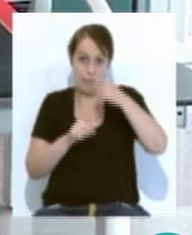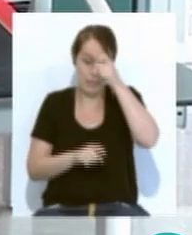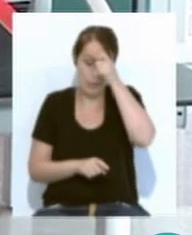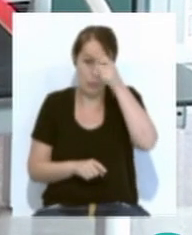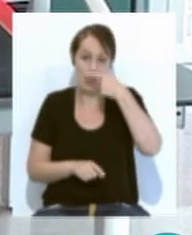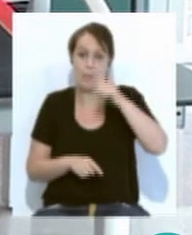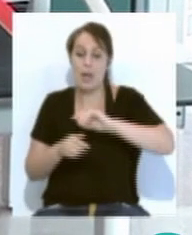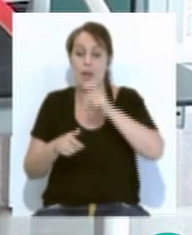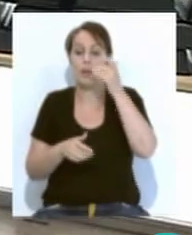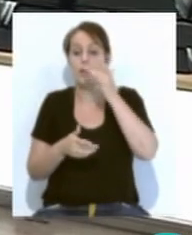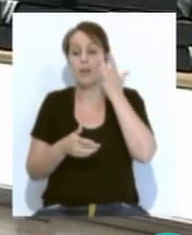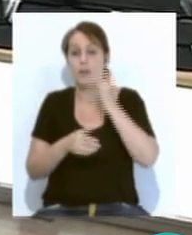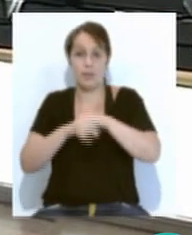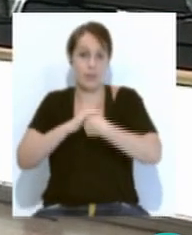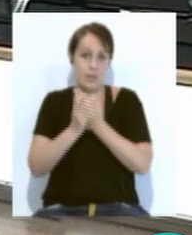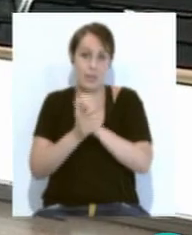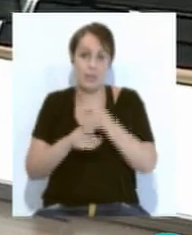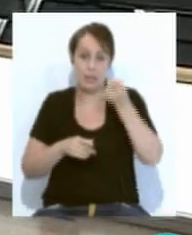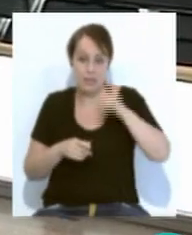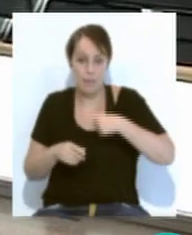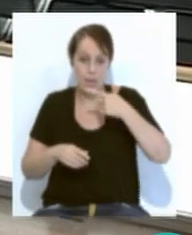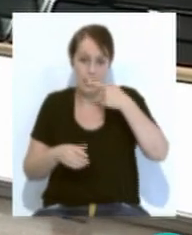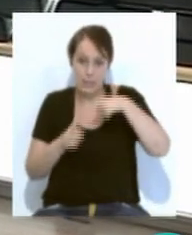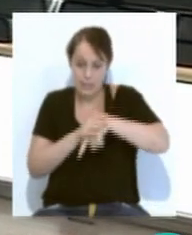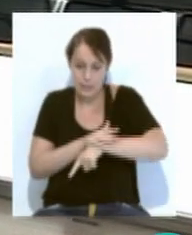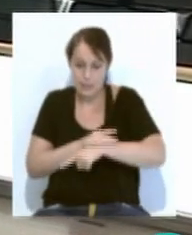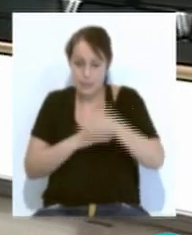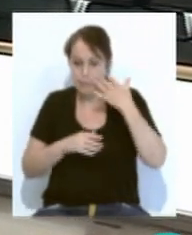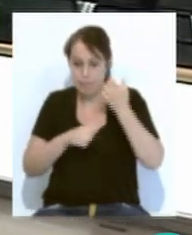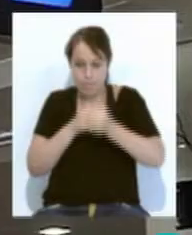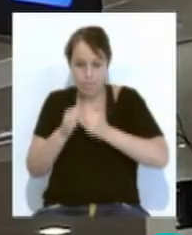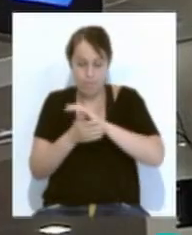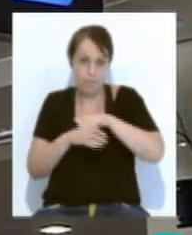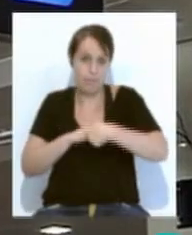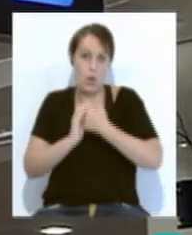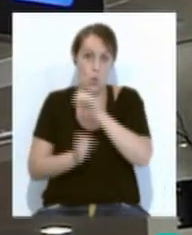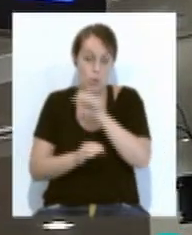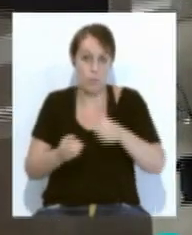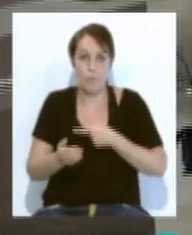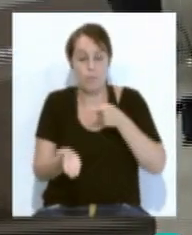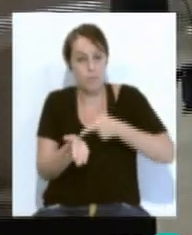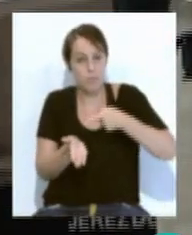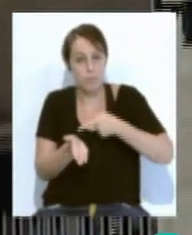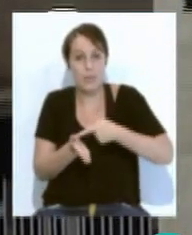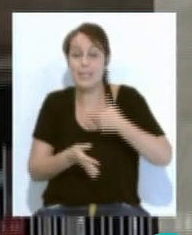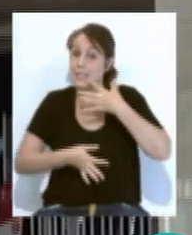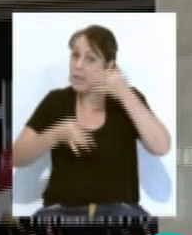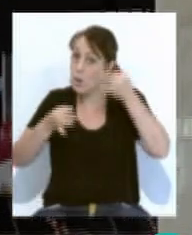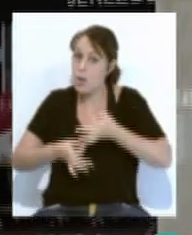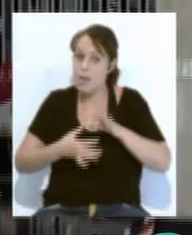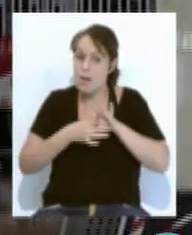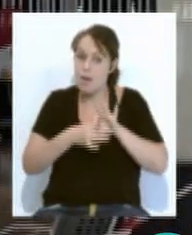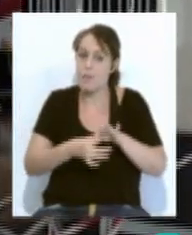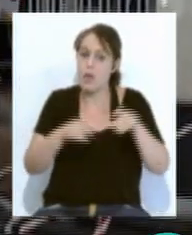instalación de geles o extremar la limpieza son algunas de las exigencias de Europa. Pero la seguridad no solo depende de la acción de